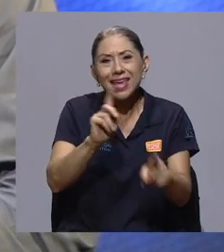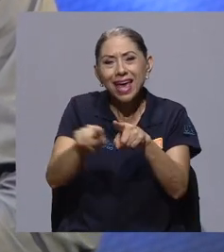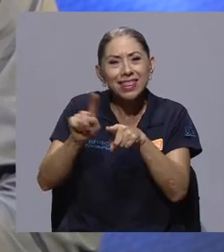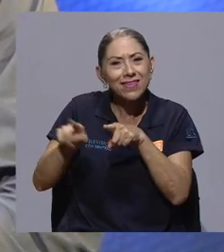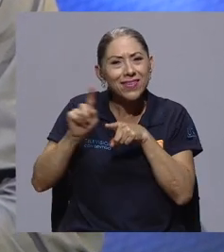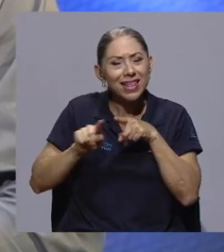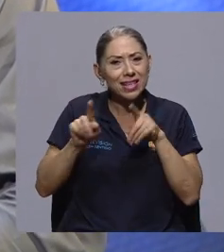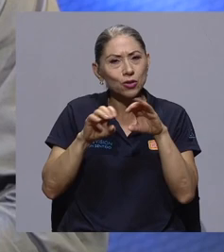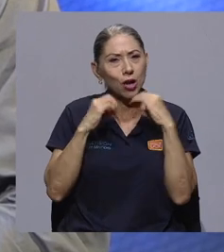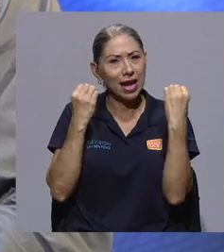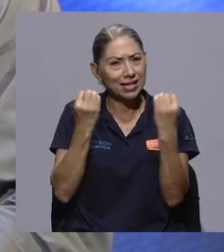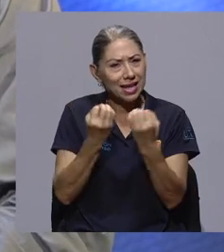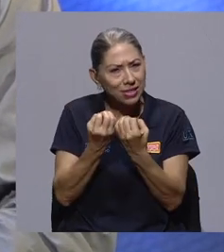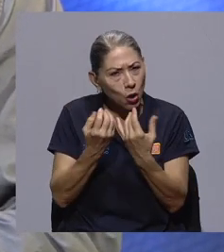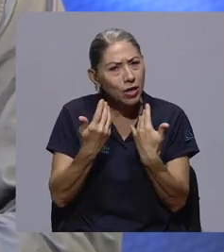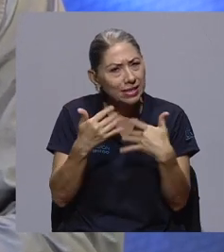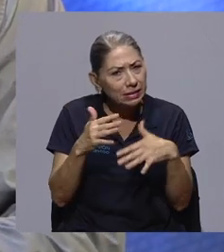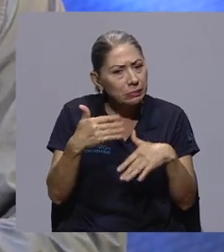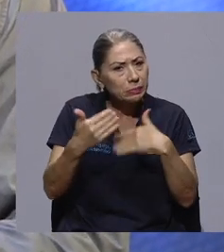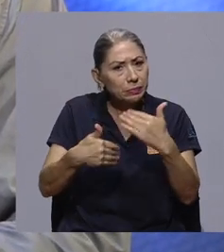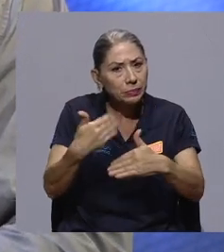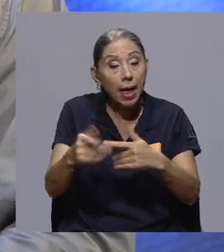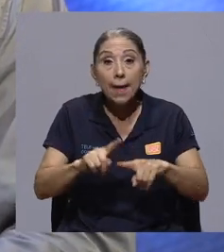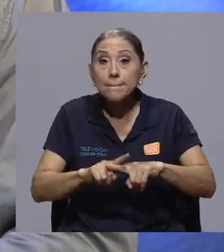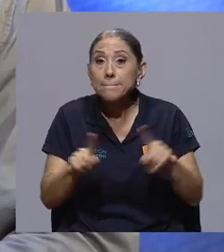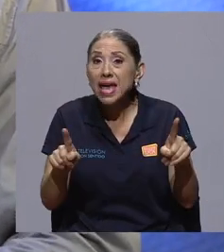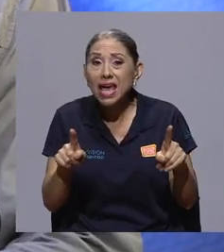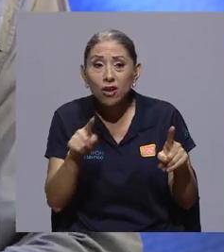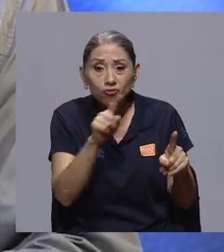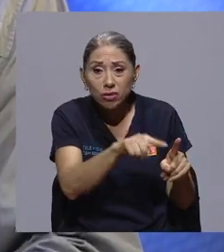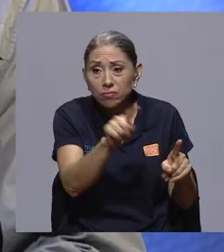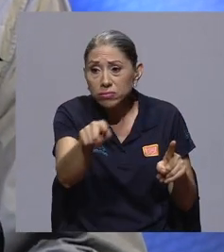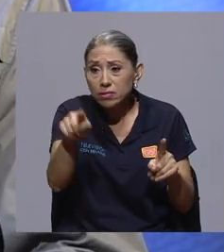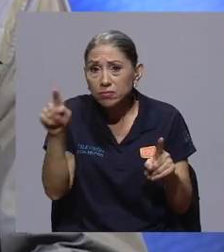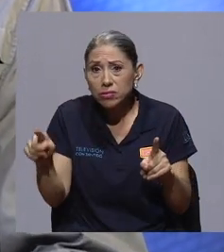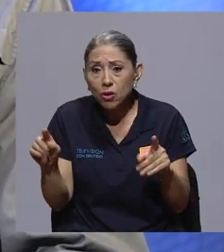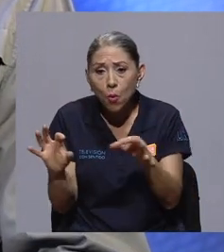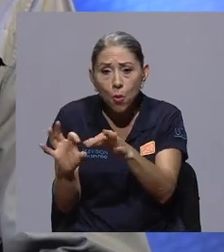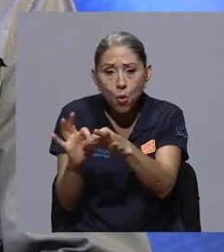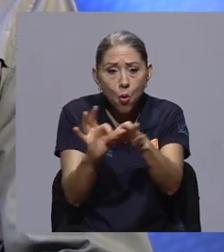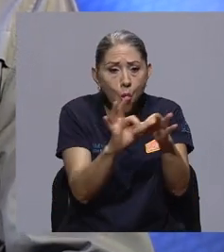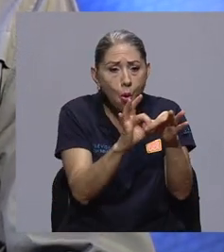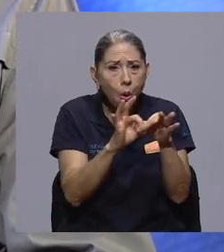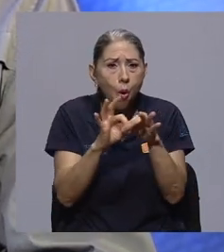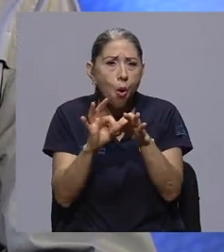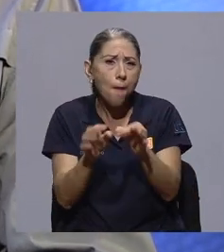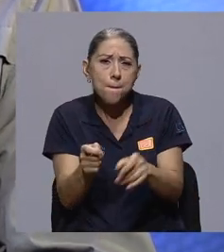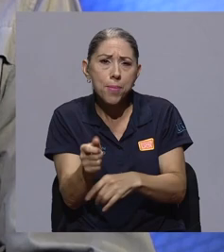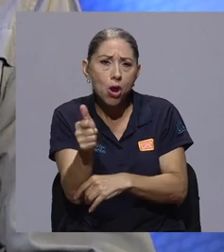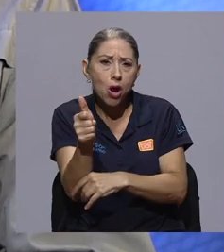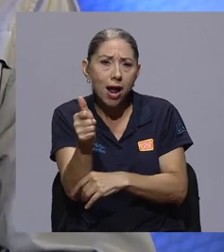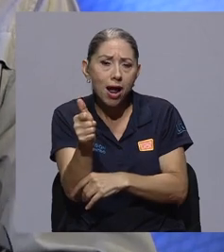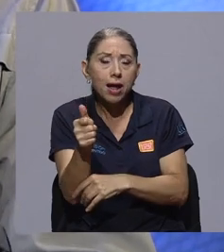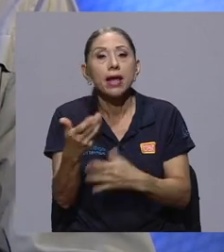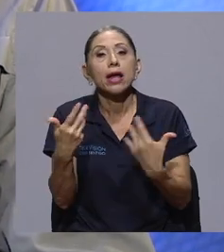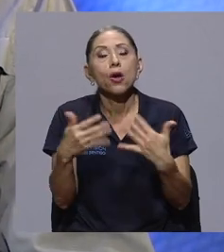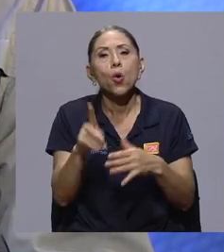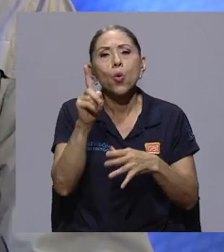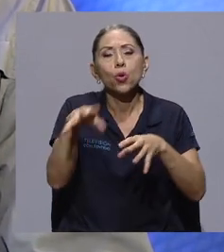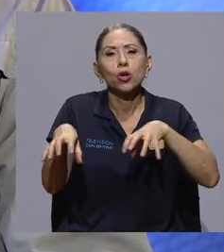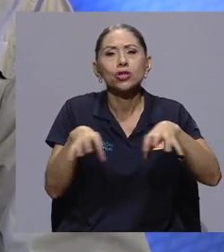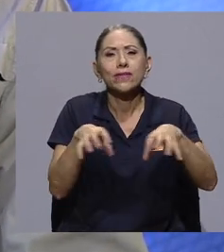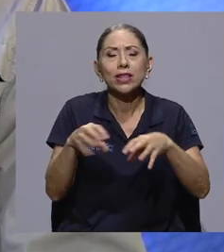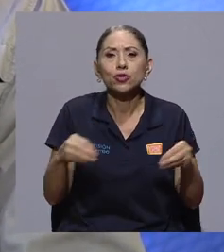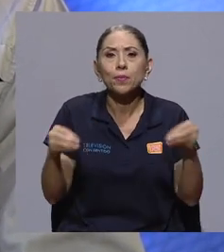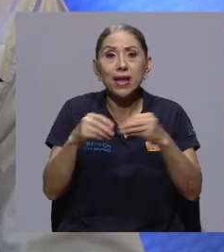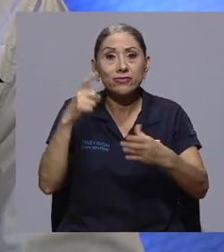Y hay diferentes organizaciones que han ido tratando, pero hay poca coordinación entre estas organizaciones. Uno de los